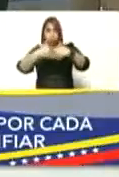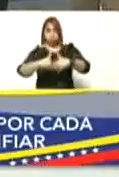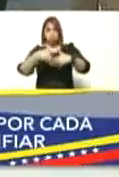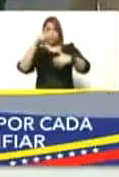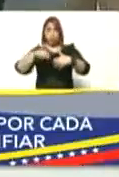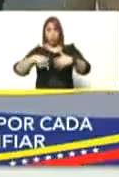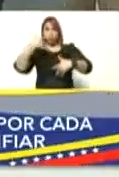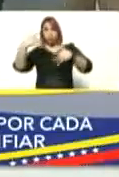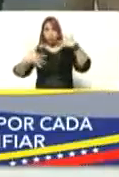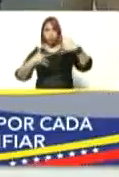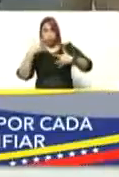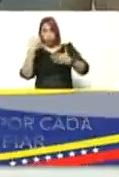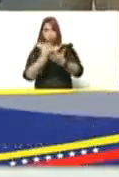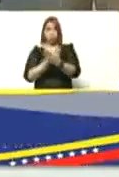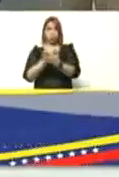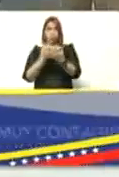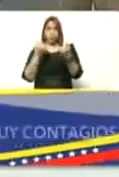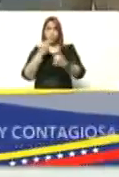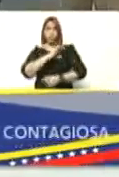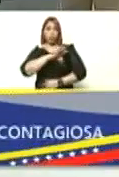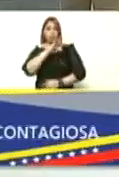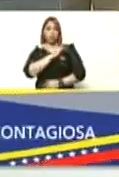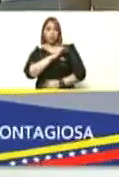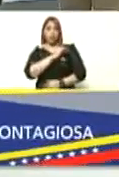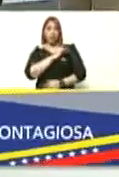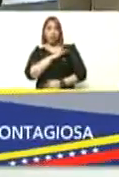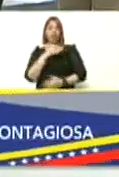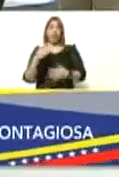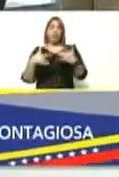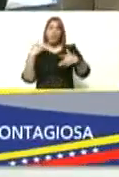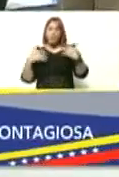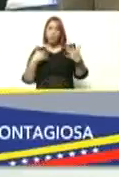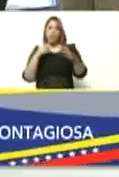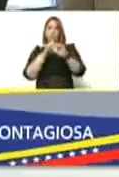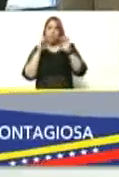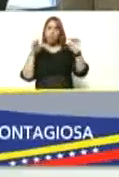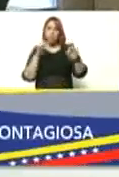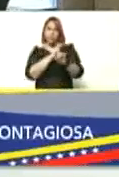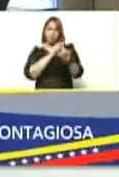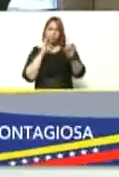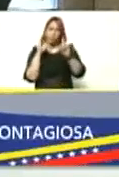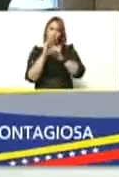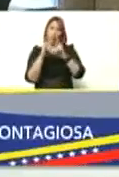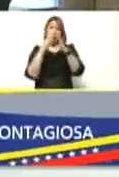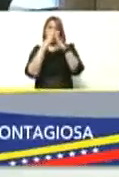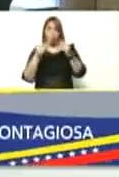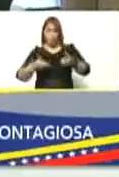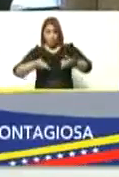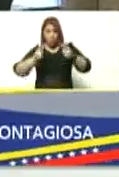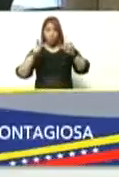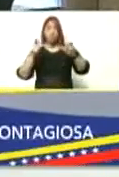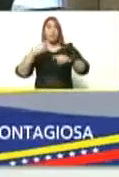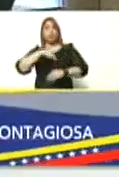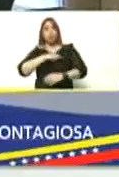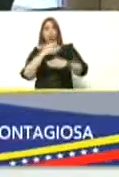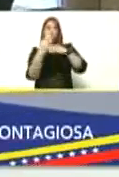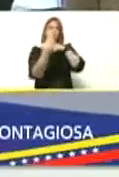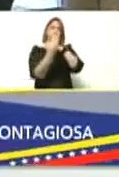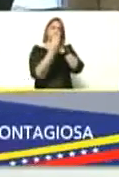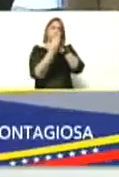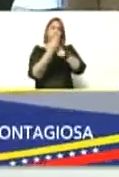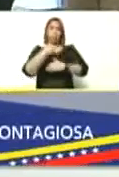actividad económica la actividad social la actividad educativa la actividad cultural todo es posible si nos cuidamos